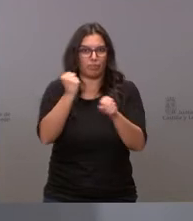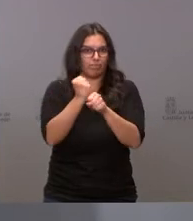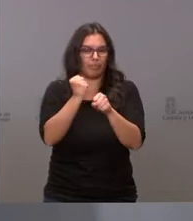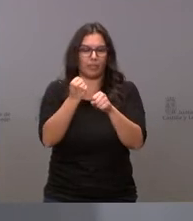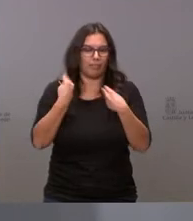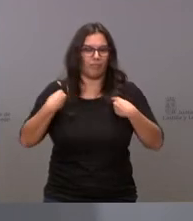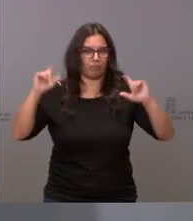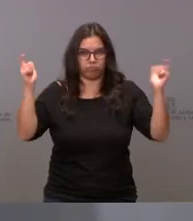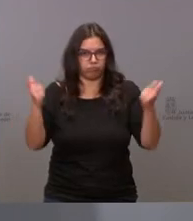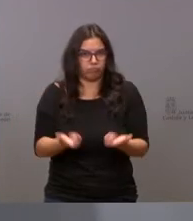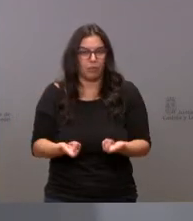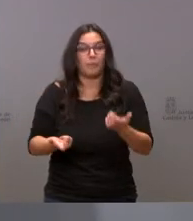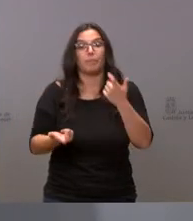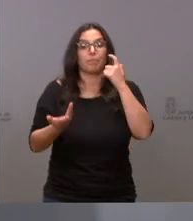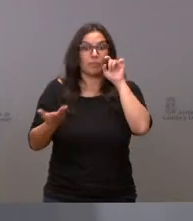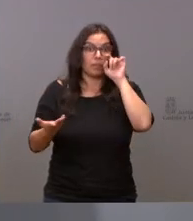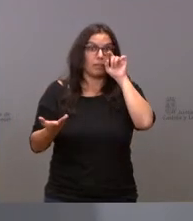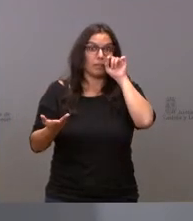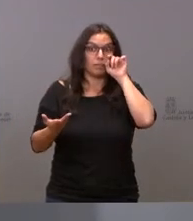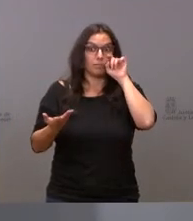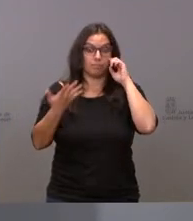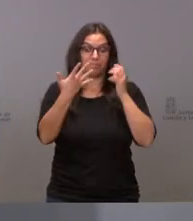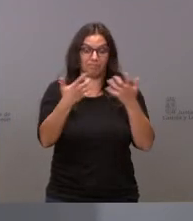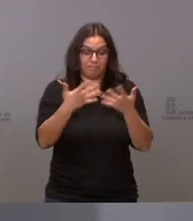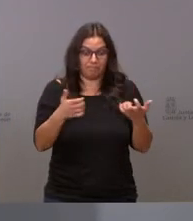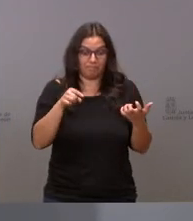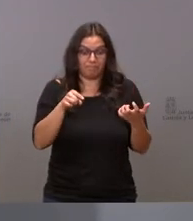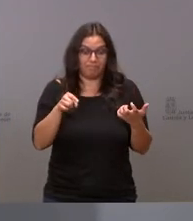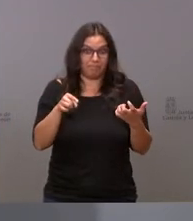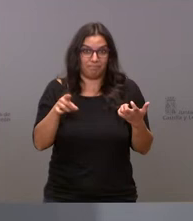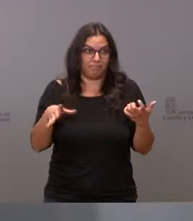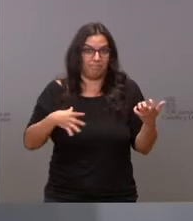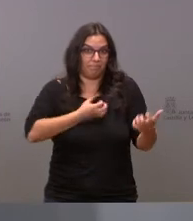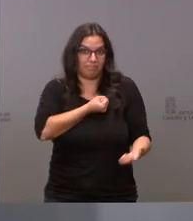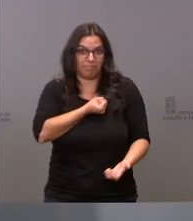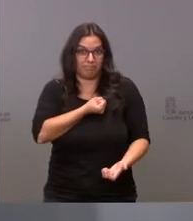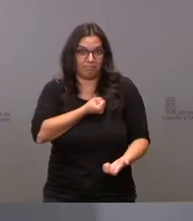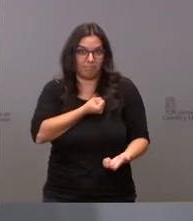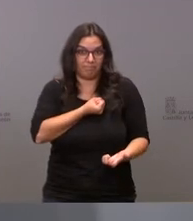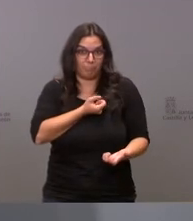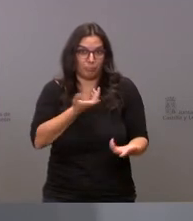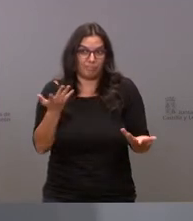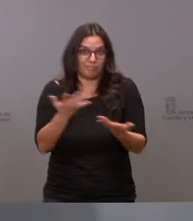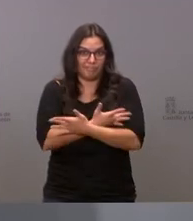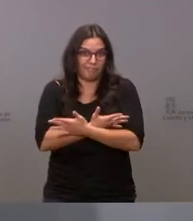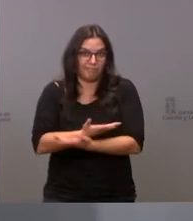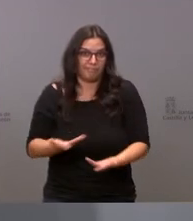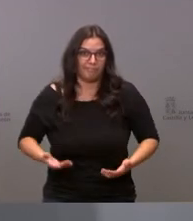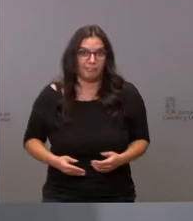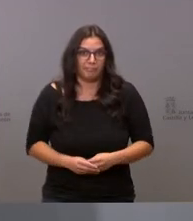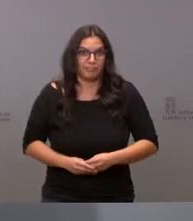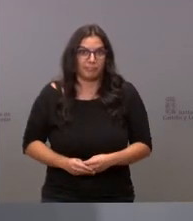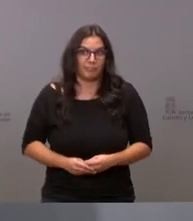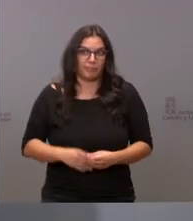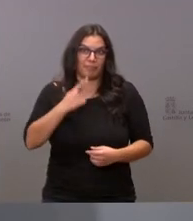y esto desde luego es altamente decepcionante por decirlo en finas